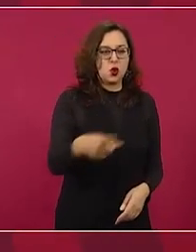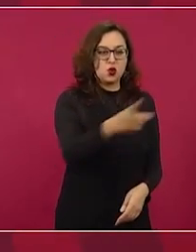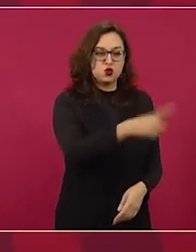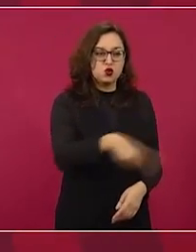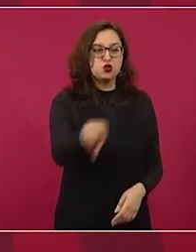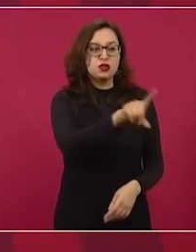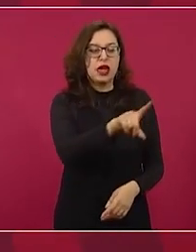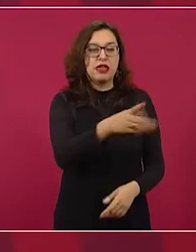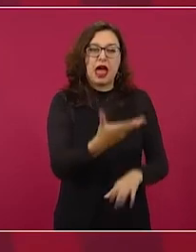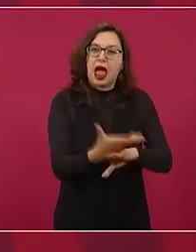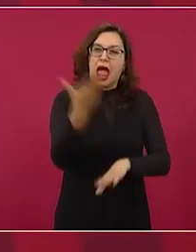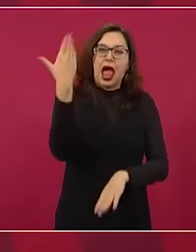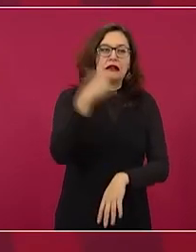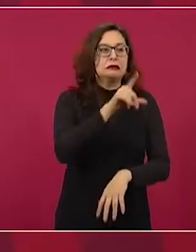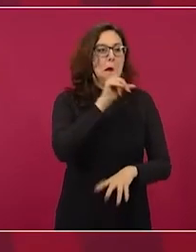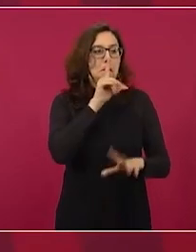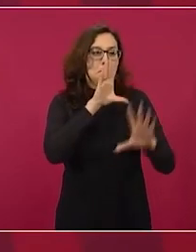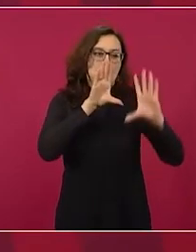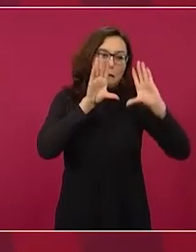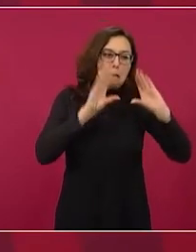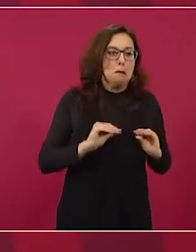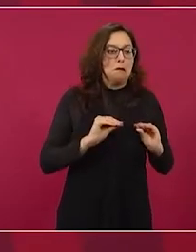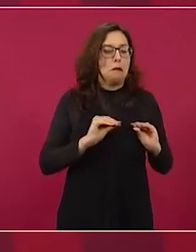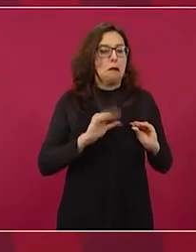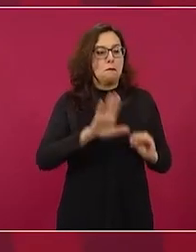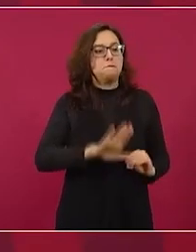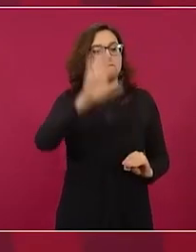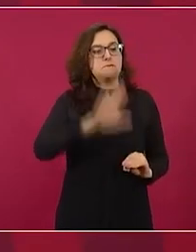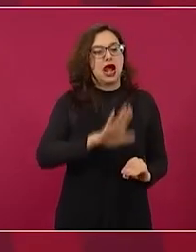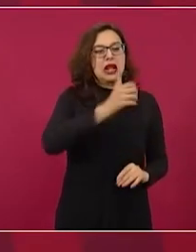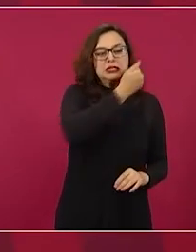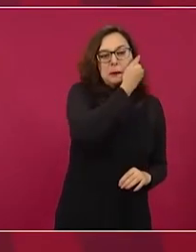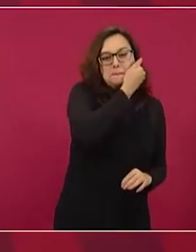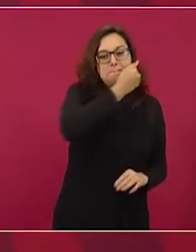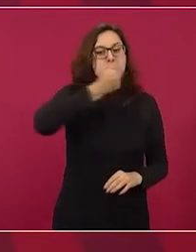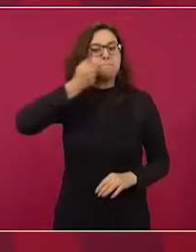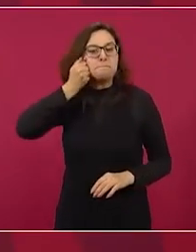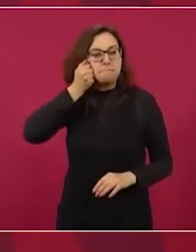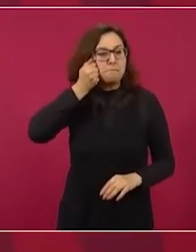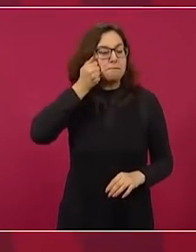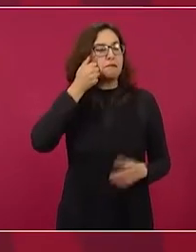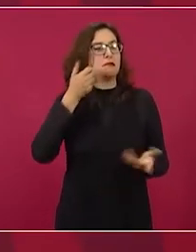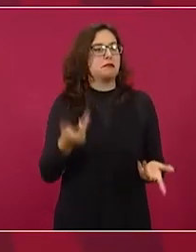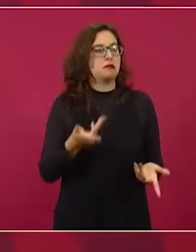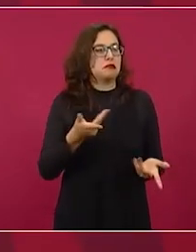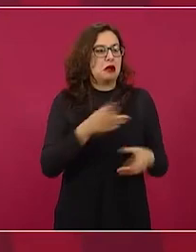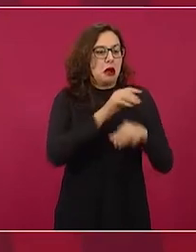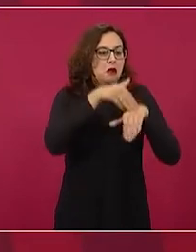porque era